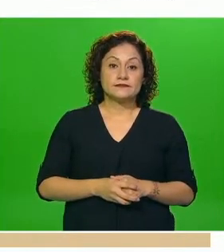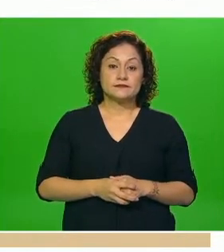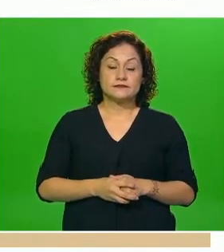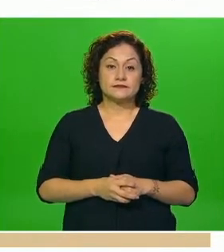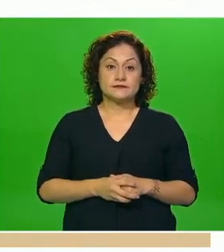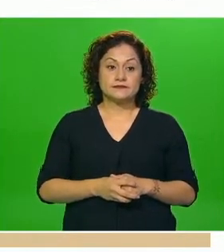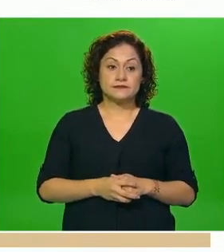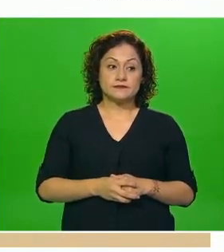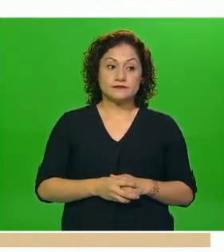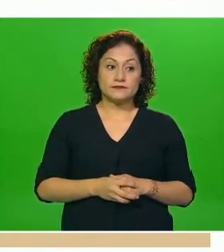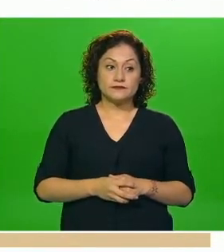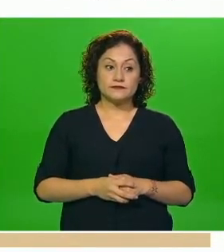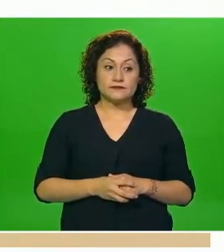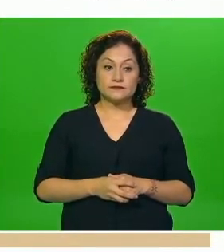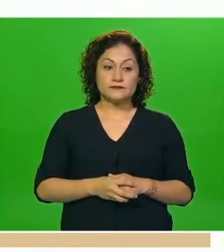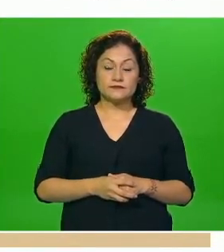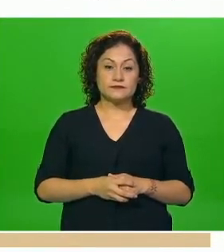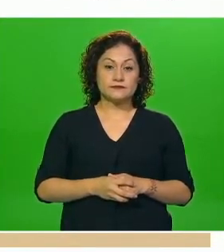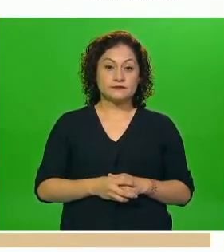hospitalización